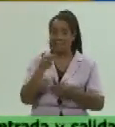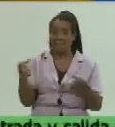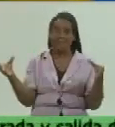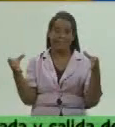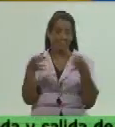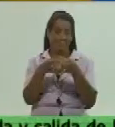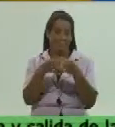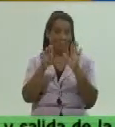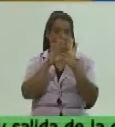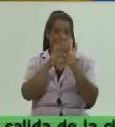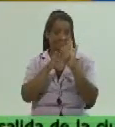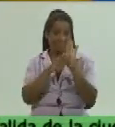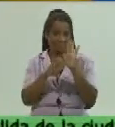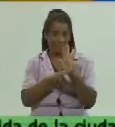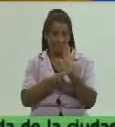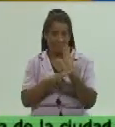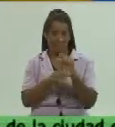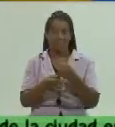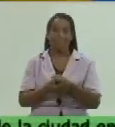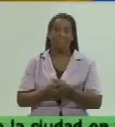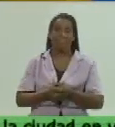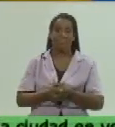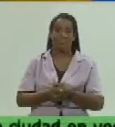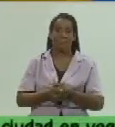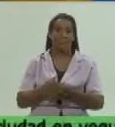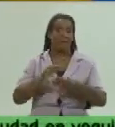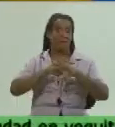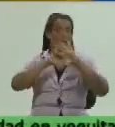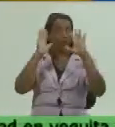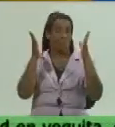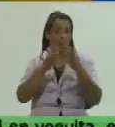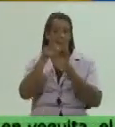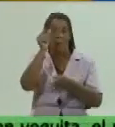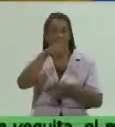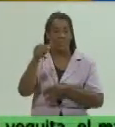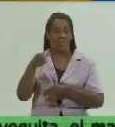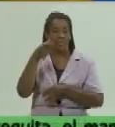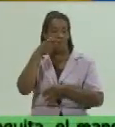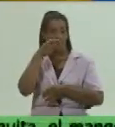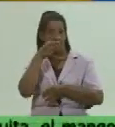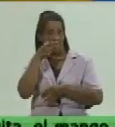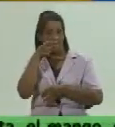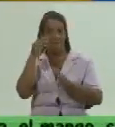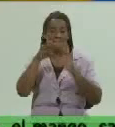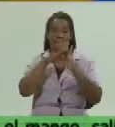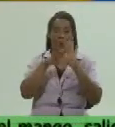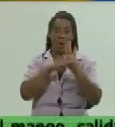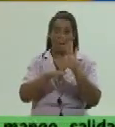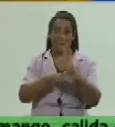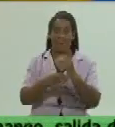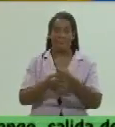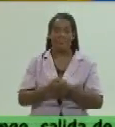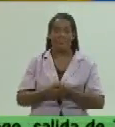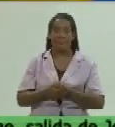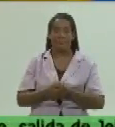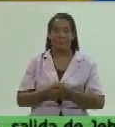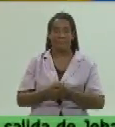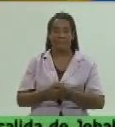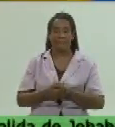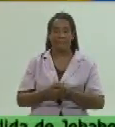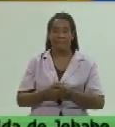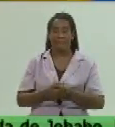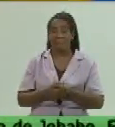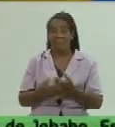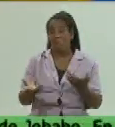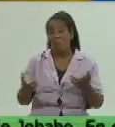hacemos y bueno también para toda la audiencia que está hoy al tanto del programa bueno ya se ha hablado del laboratorio no vamos